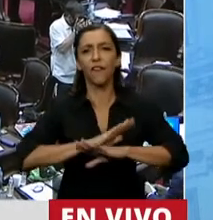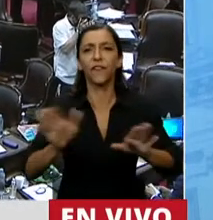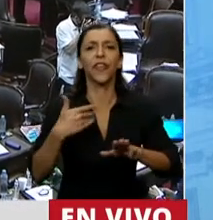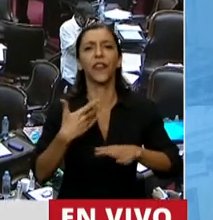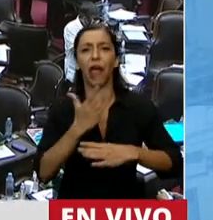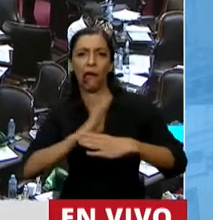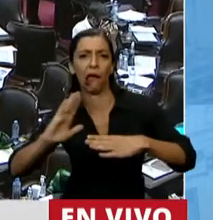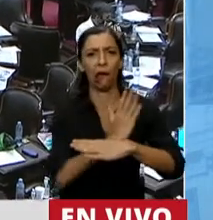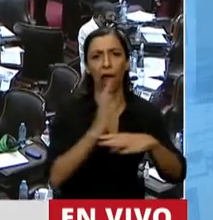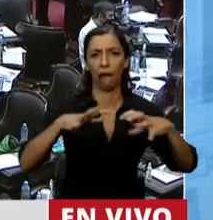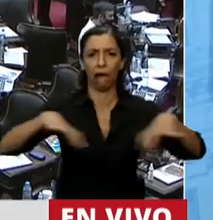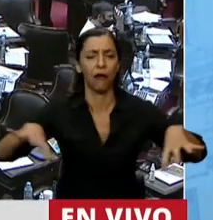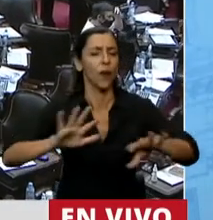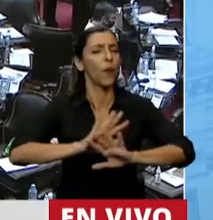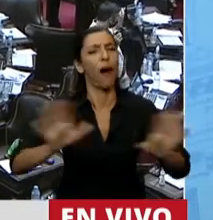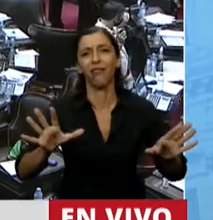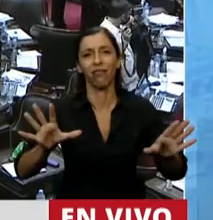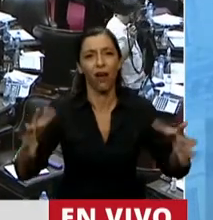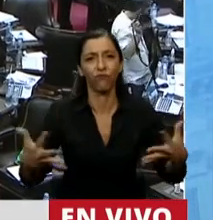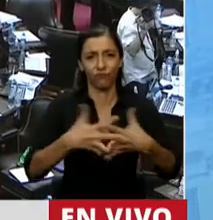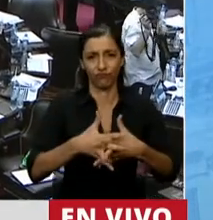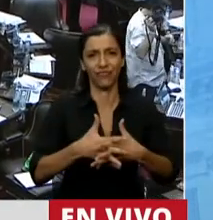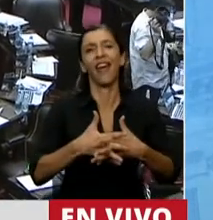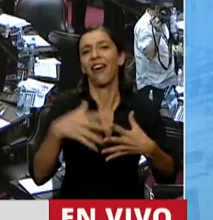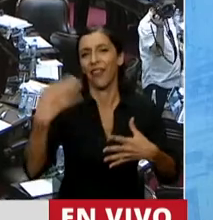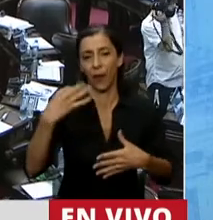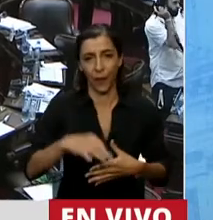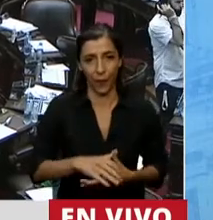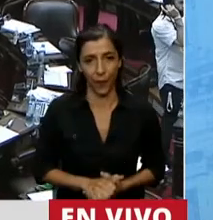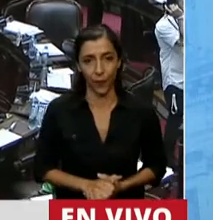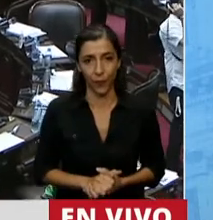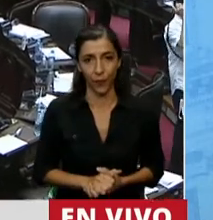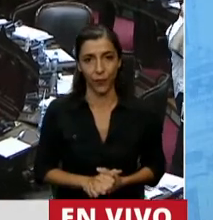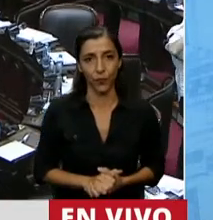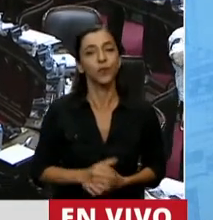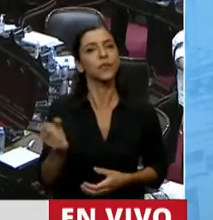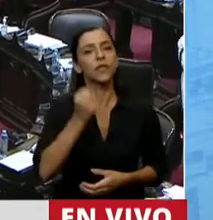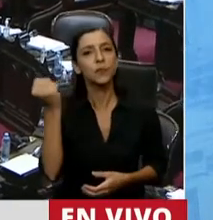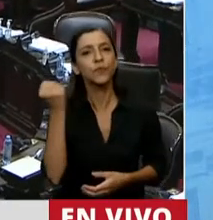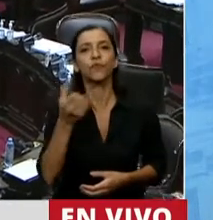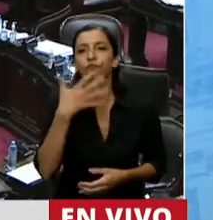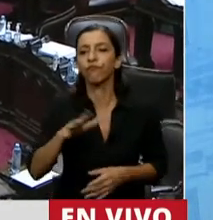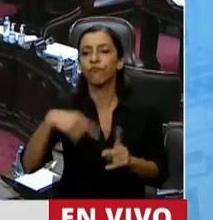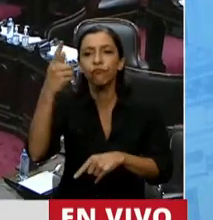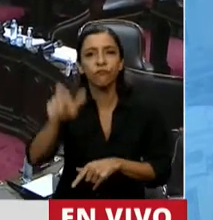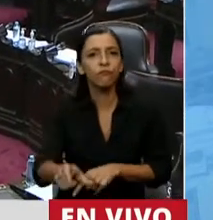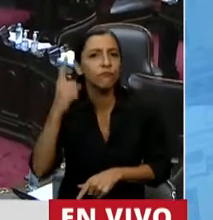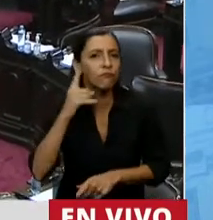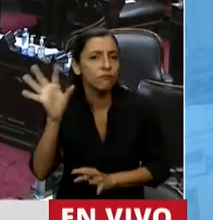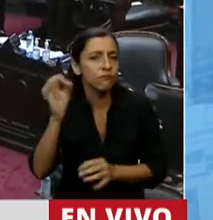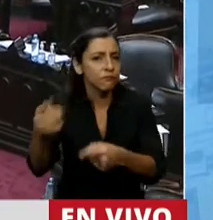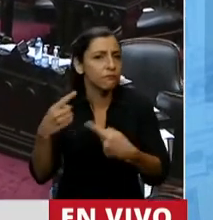de los divisionismos. La denotación de quien piensa diferente o asume una postura